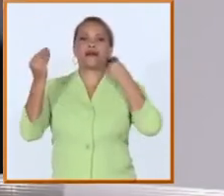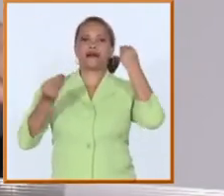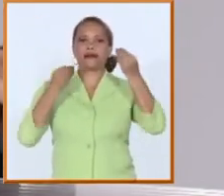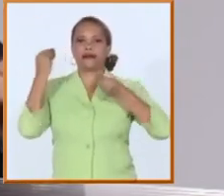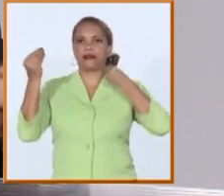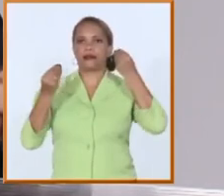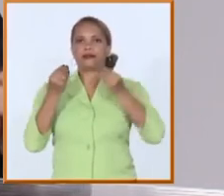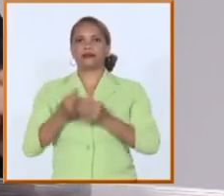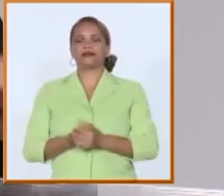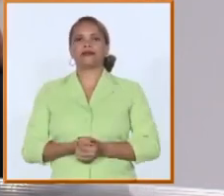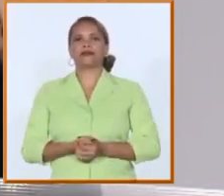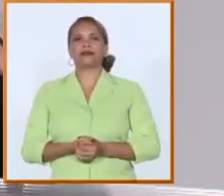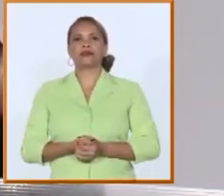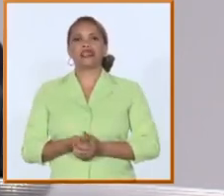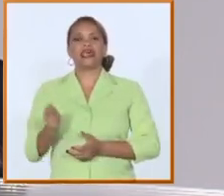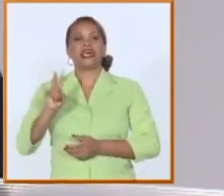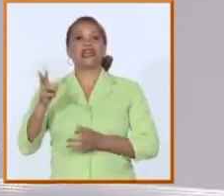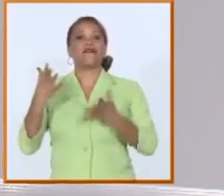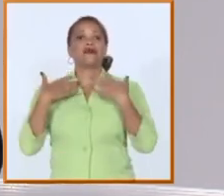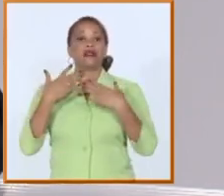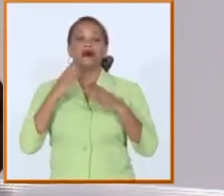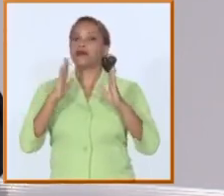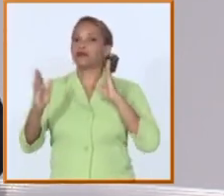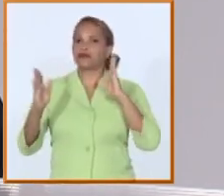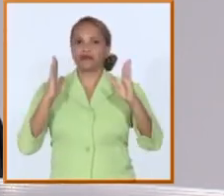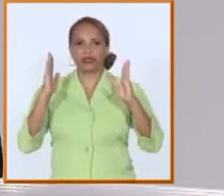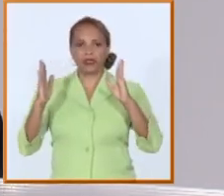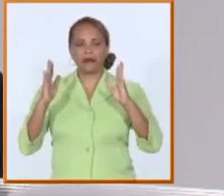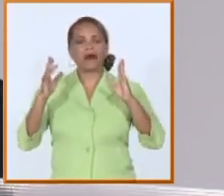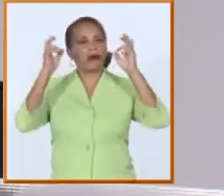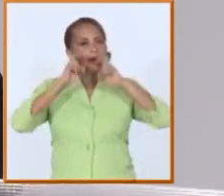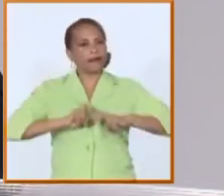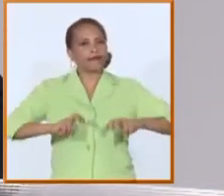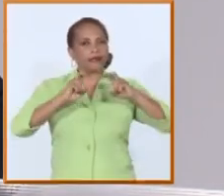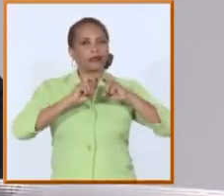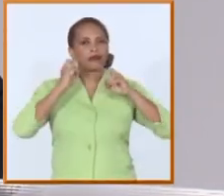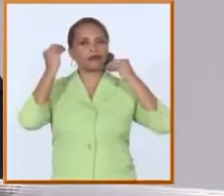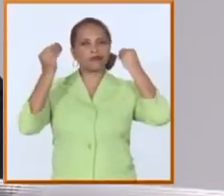nos pasamos el verano analizando las mejores